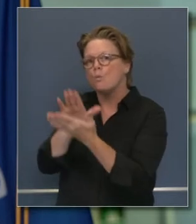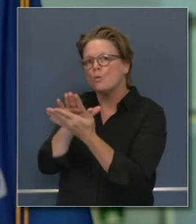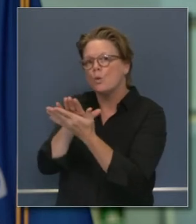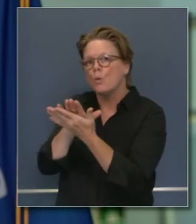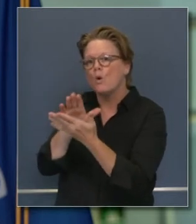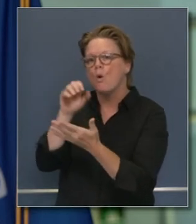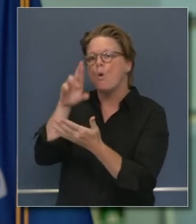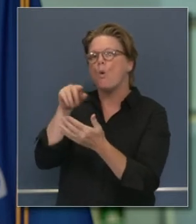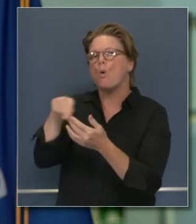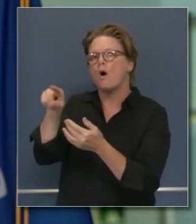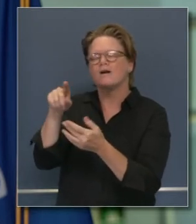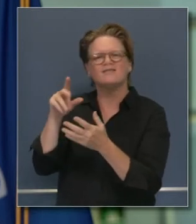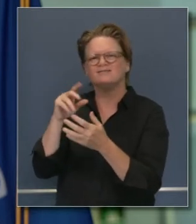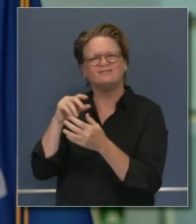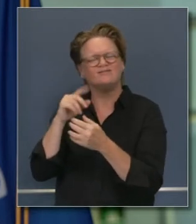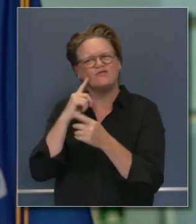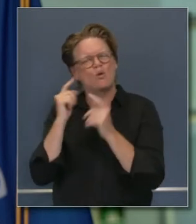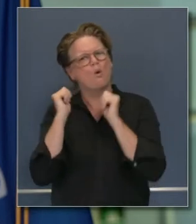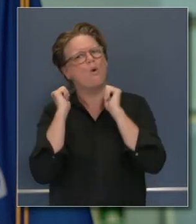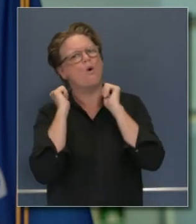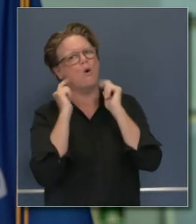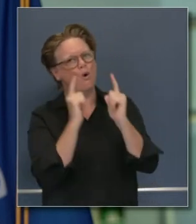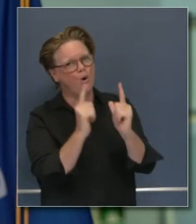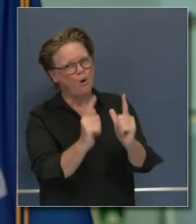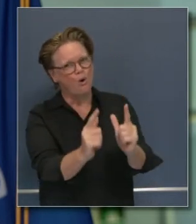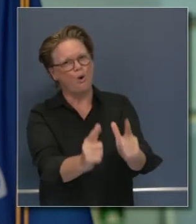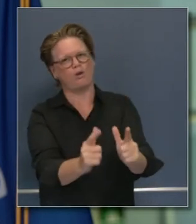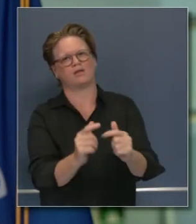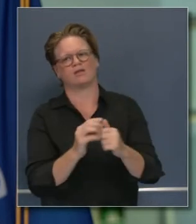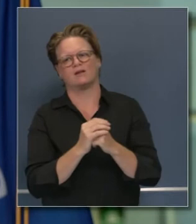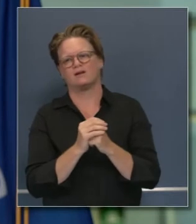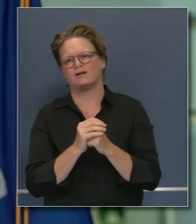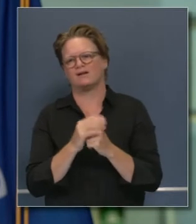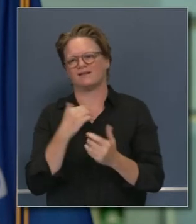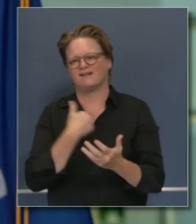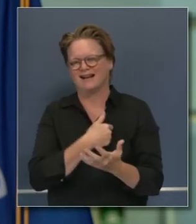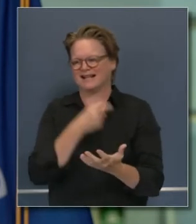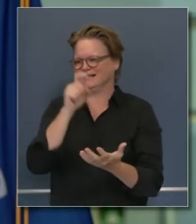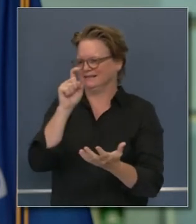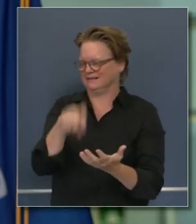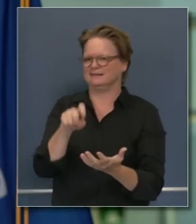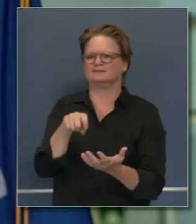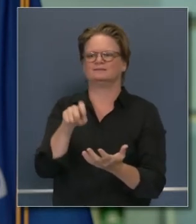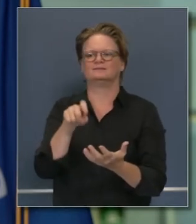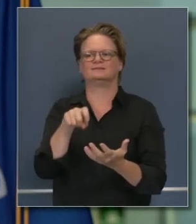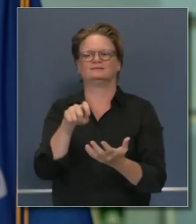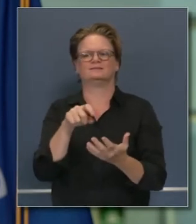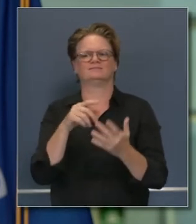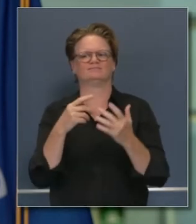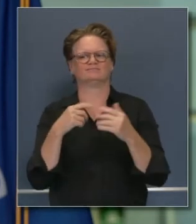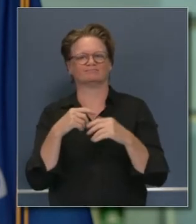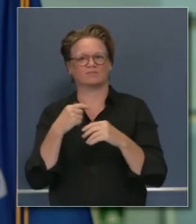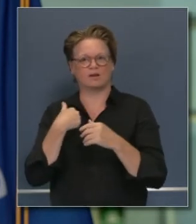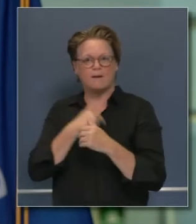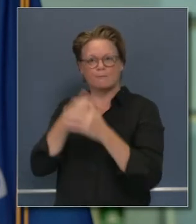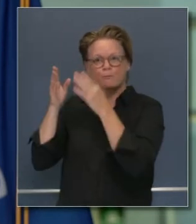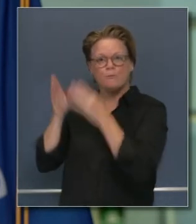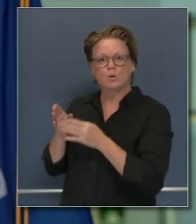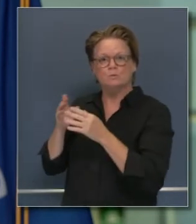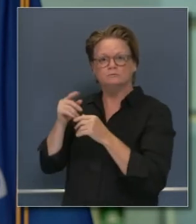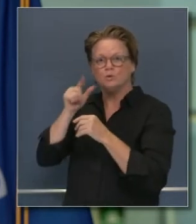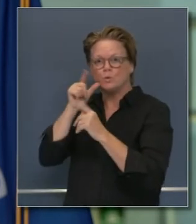conocimientos de cómo la transmisión de COVID se está moviendo en ese estado permitiéndonos también crear